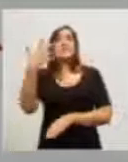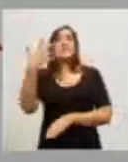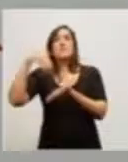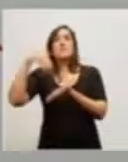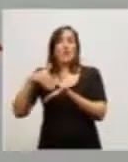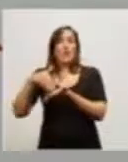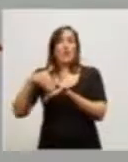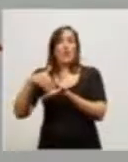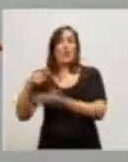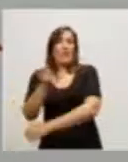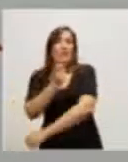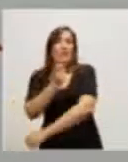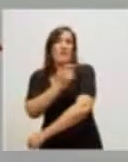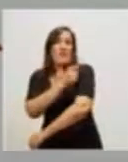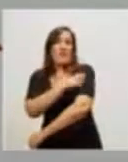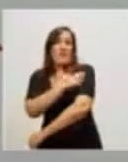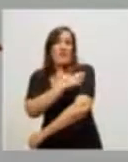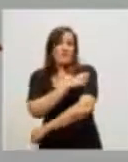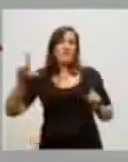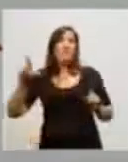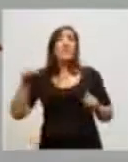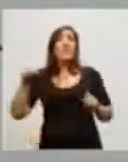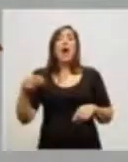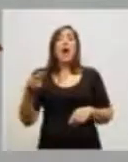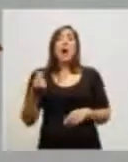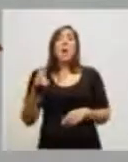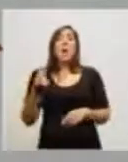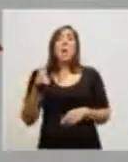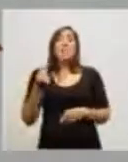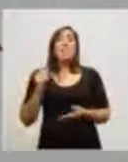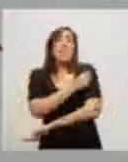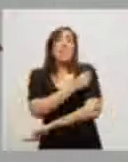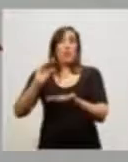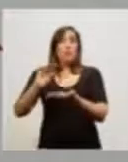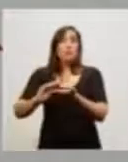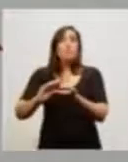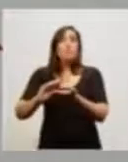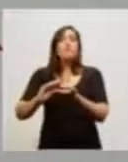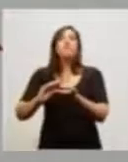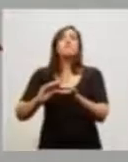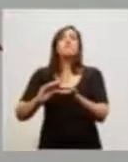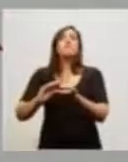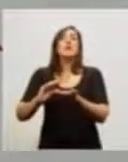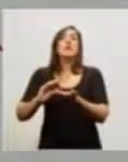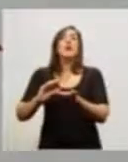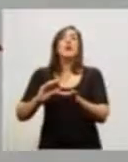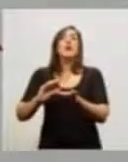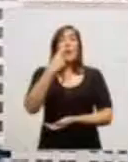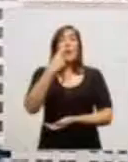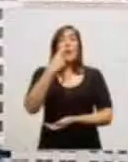y el crecimiento en materia presupuestaria, en materia vacunatoria ha crecido un 1